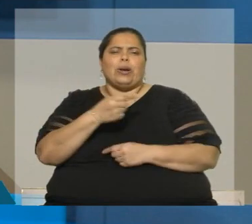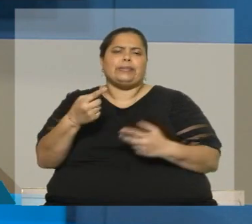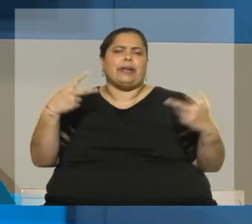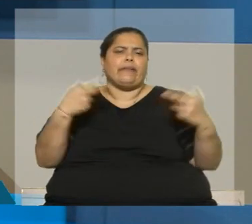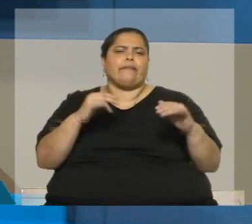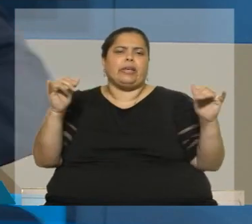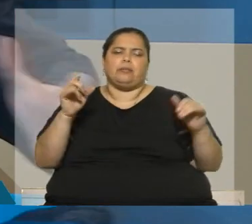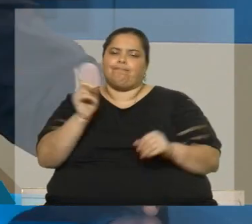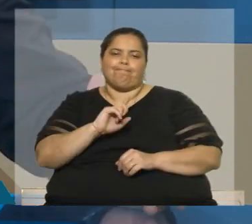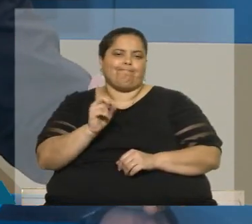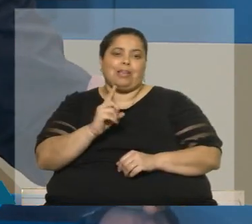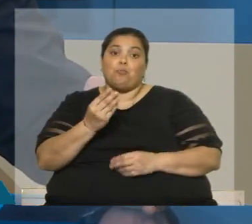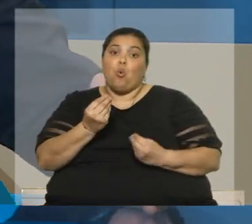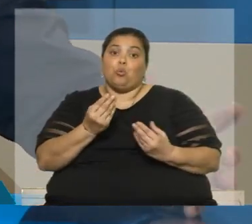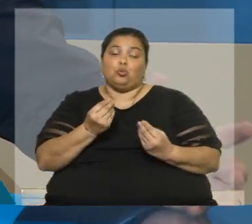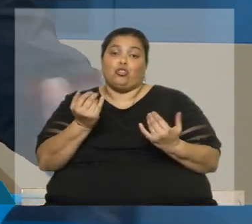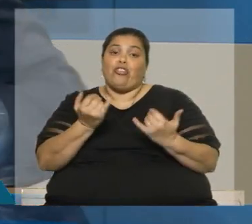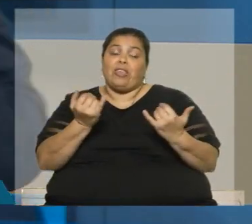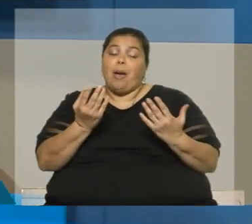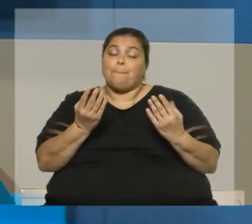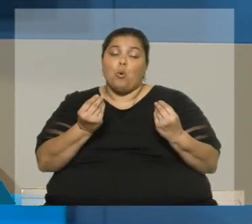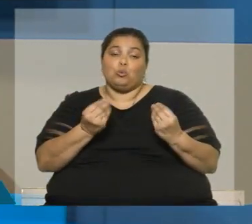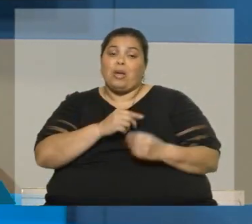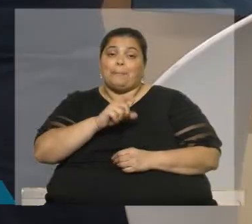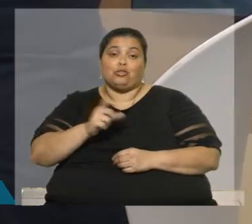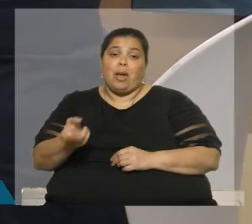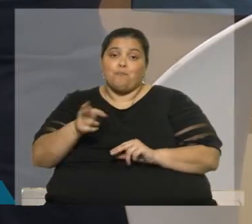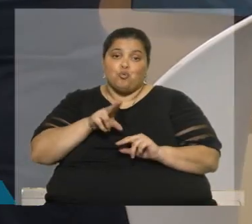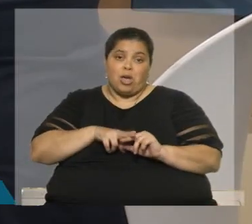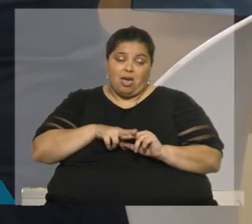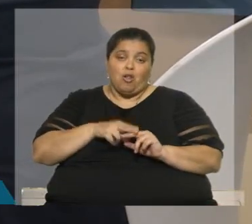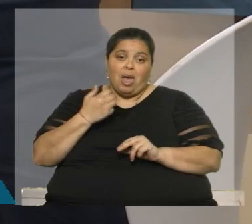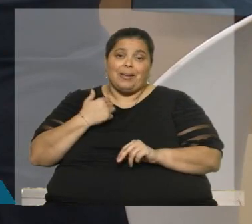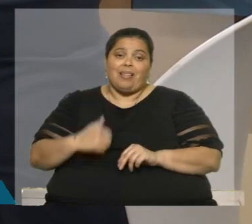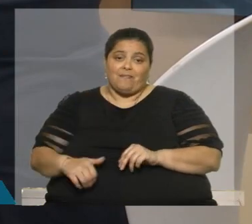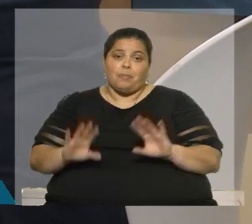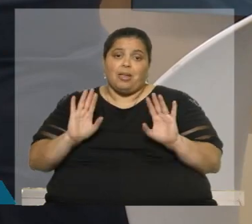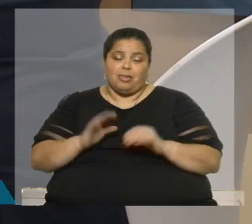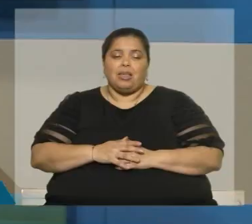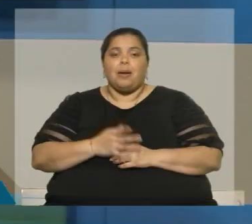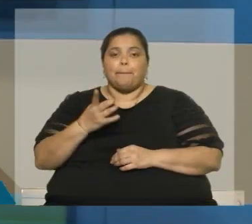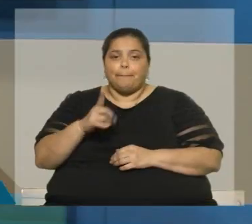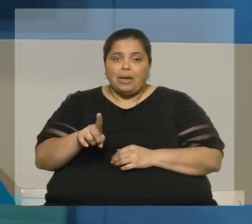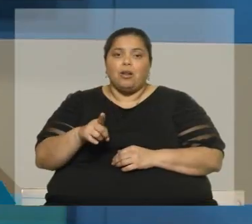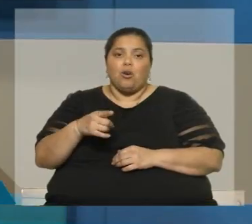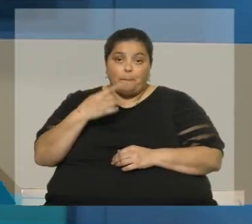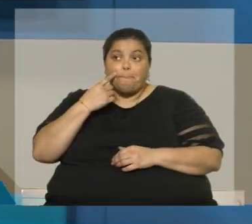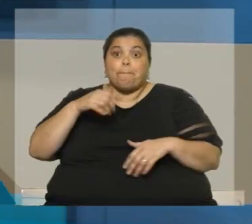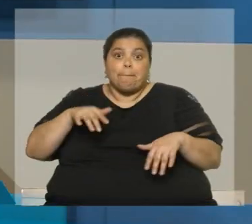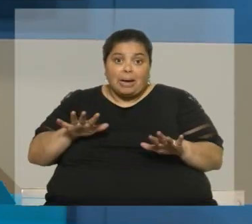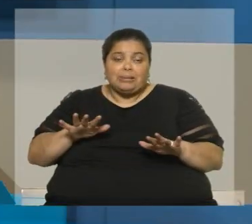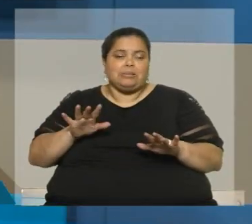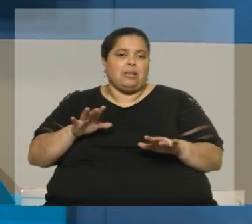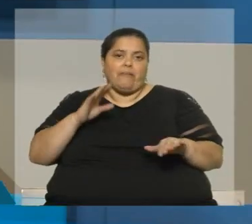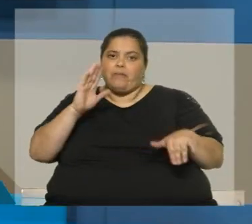estos días hay miles de víctimas y de destrucción. sí que es cierto, es decir, lo que parecía que iba a ser inevitable